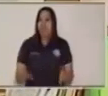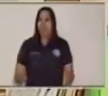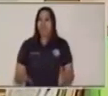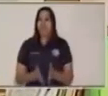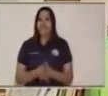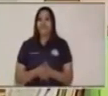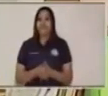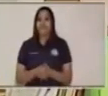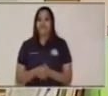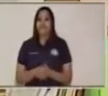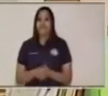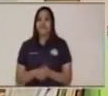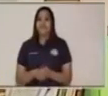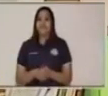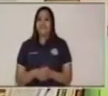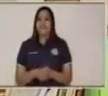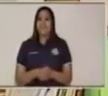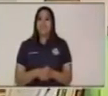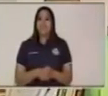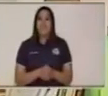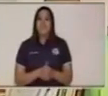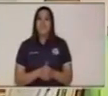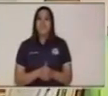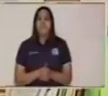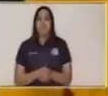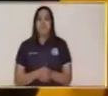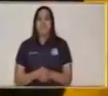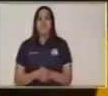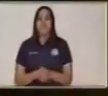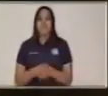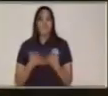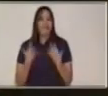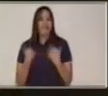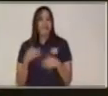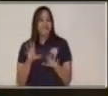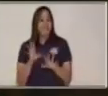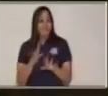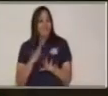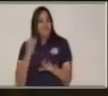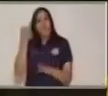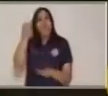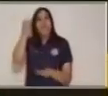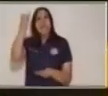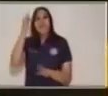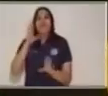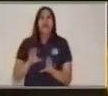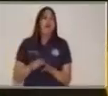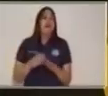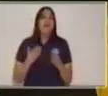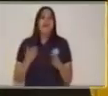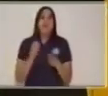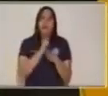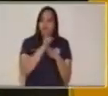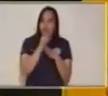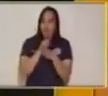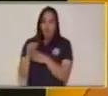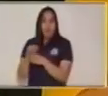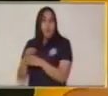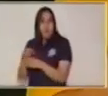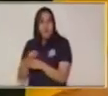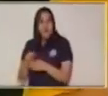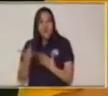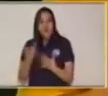¿Qué tipo de conversación? Súper. Ya tienes una idea sobre cómo practicar la